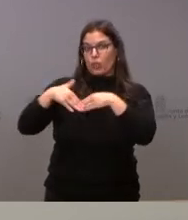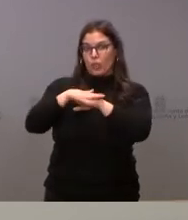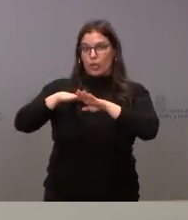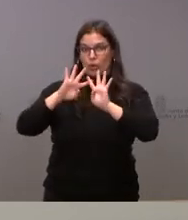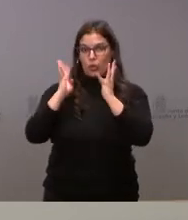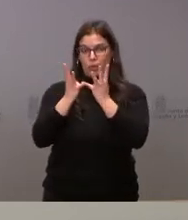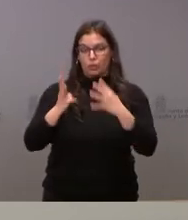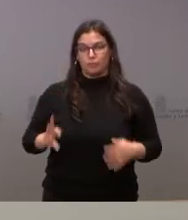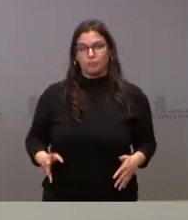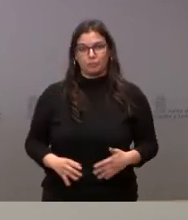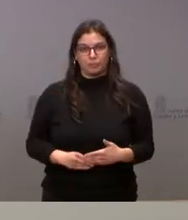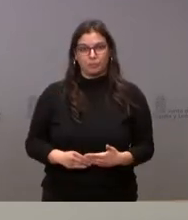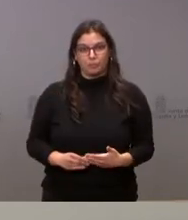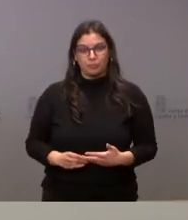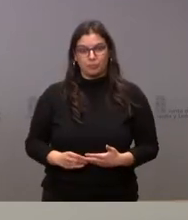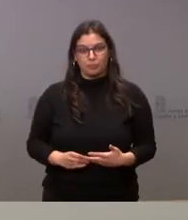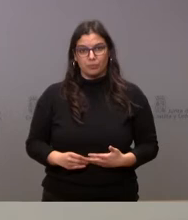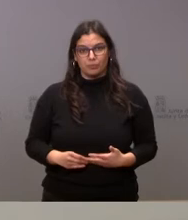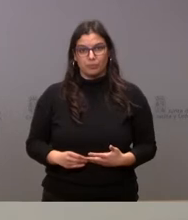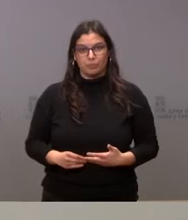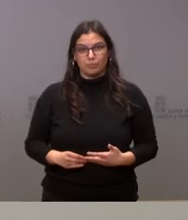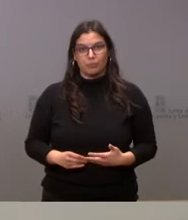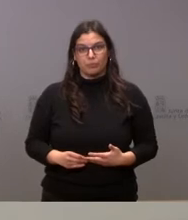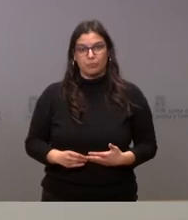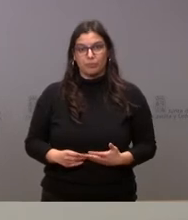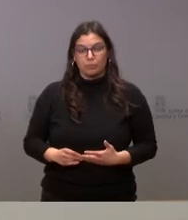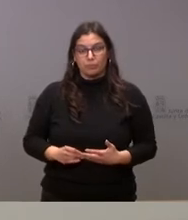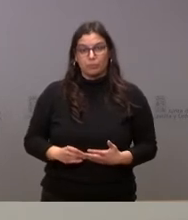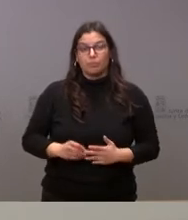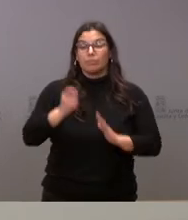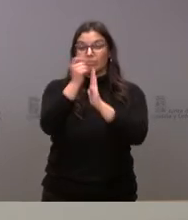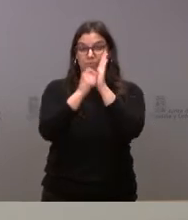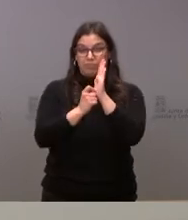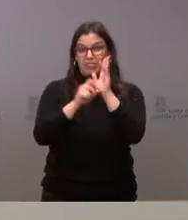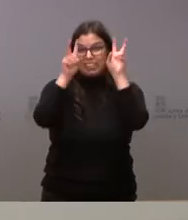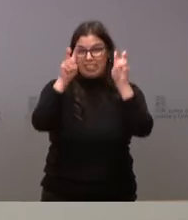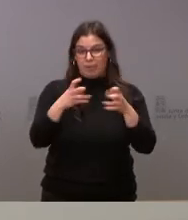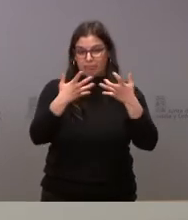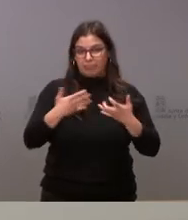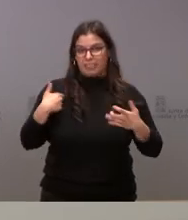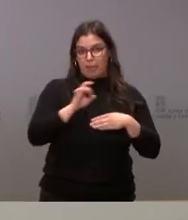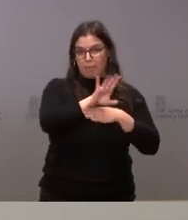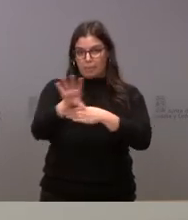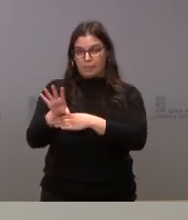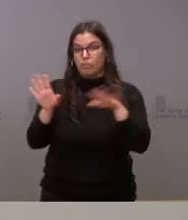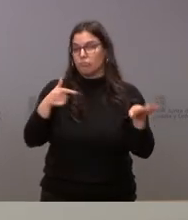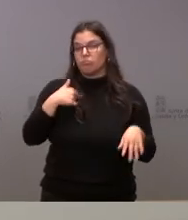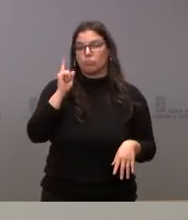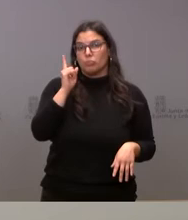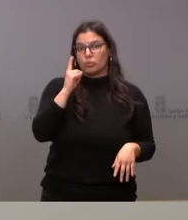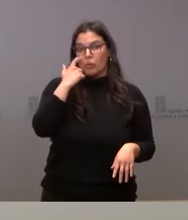Gobierno, en el que los asuntos los tienen ustedes en la relación que les ha sido remitida. Yo, simplemente,